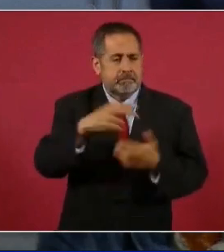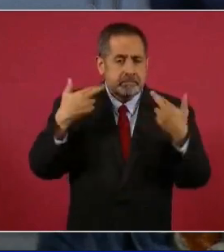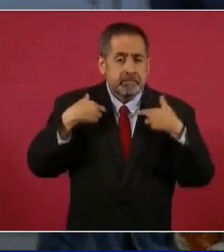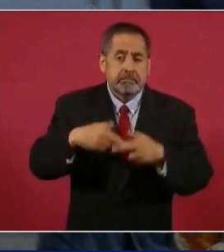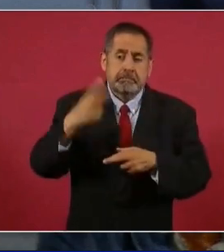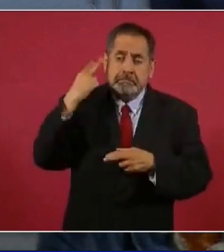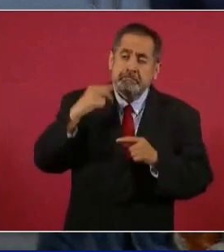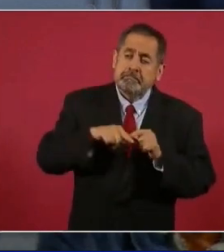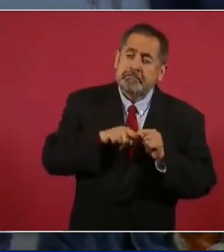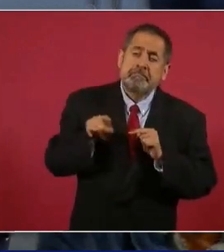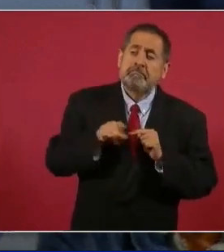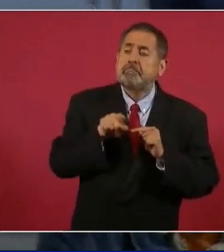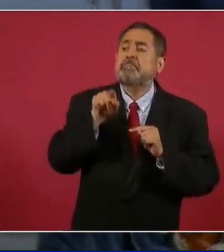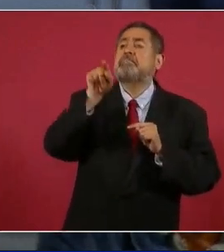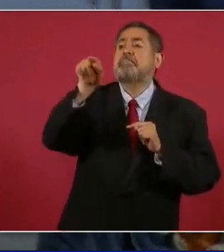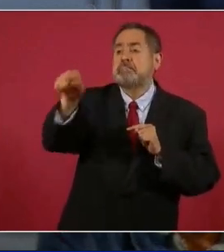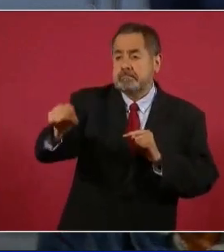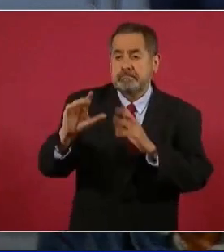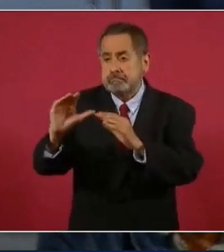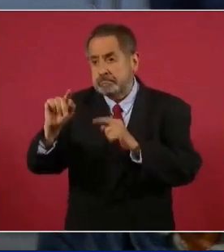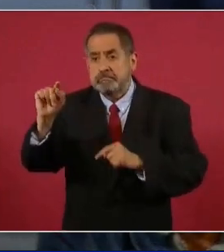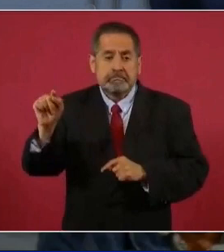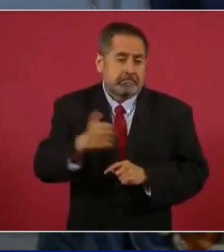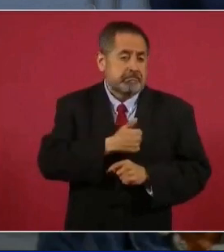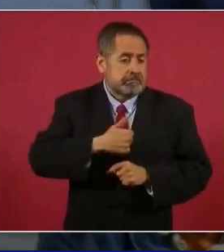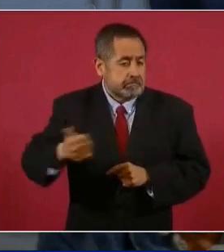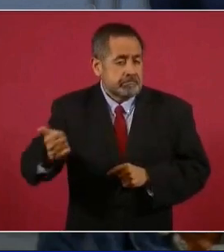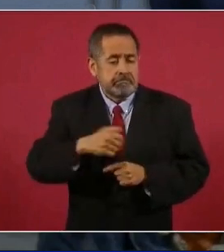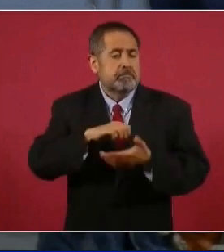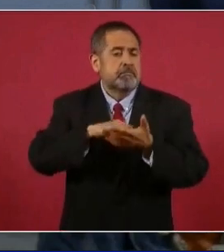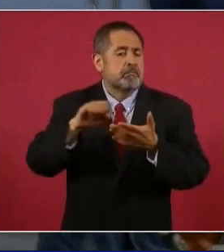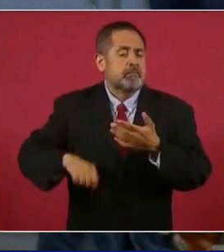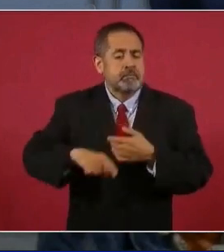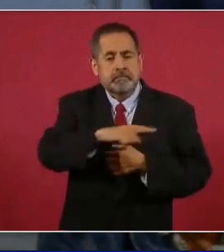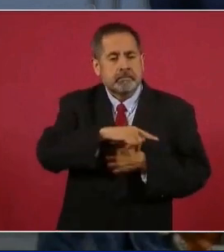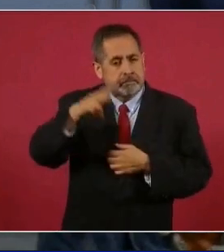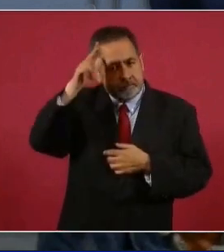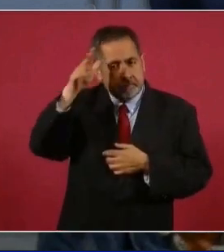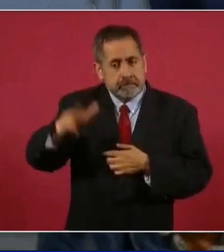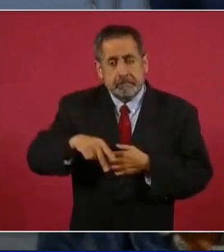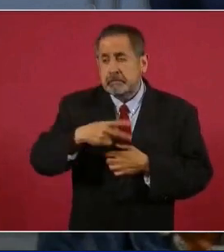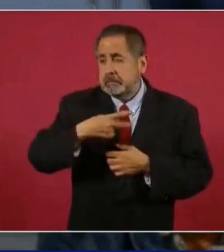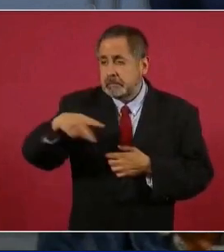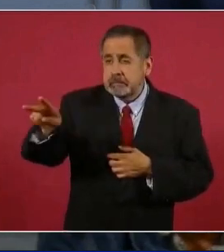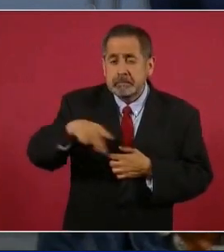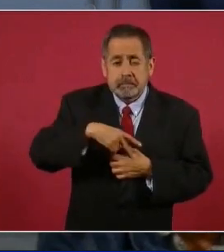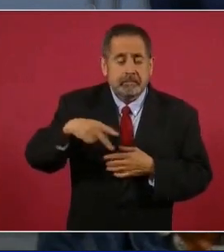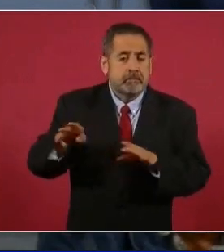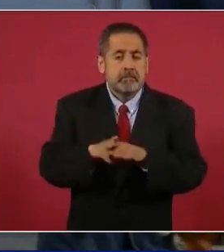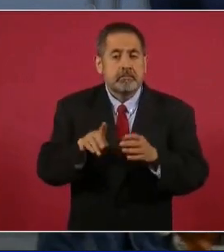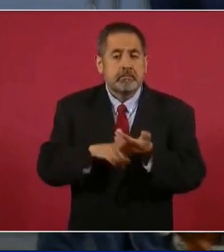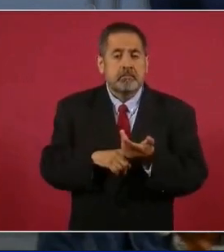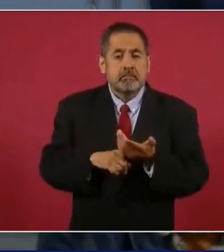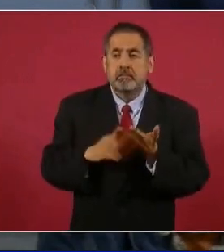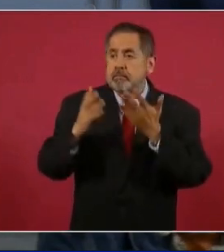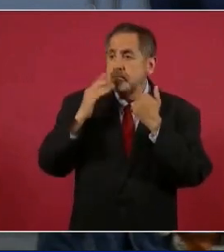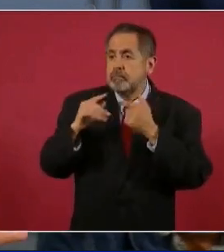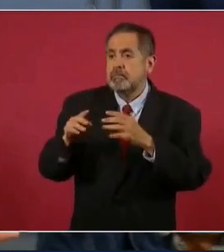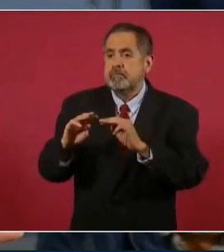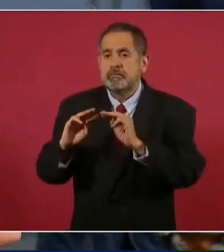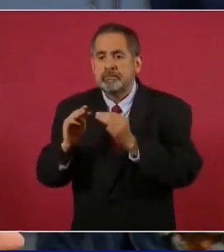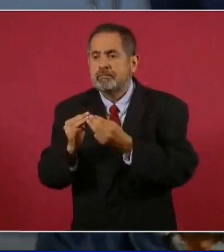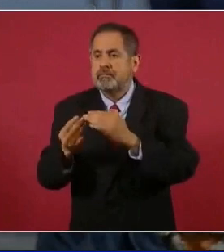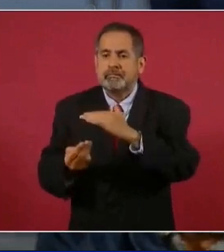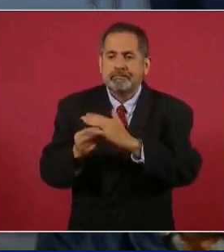comunidades, por ejemplo en Hidalgo la gran mayoría de ellos viajan a comunidades en donde ni siquiera hay mobiliario, pero como